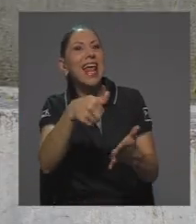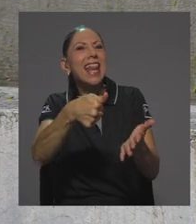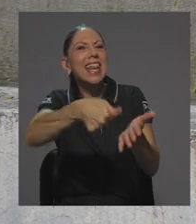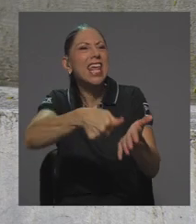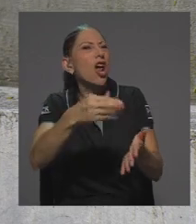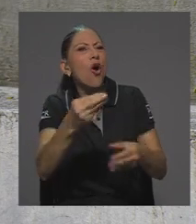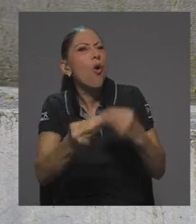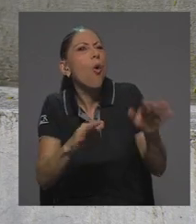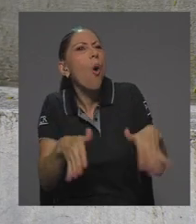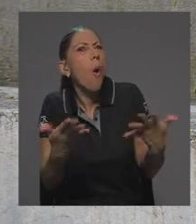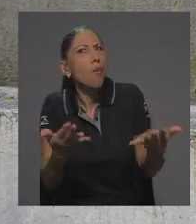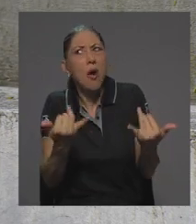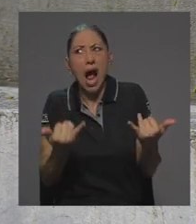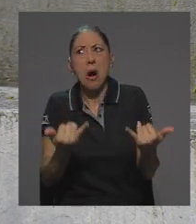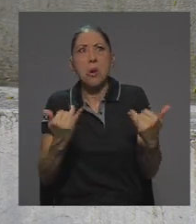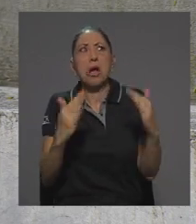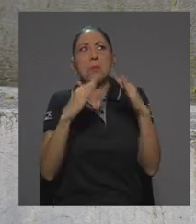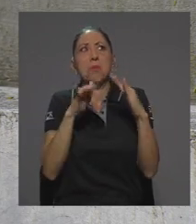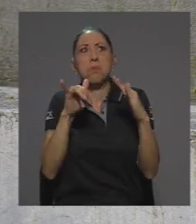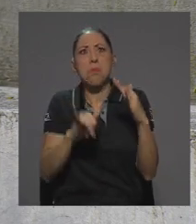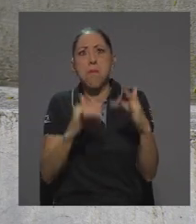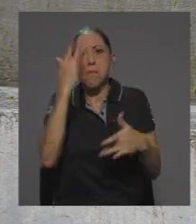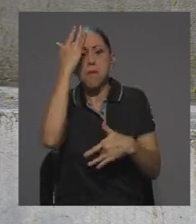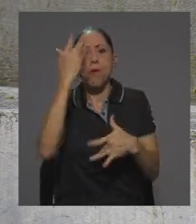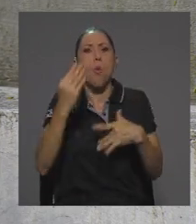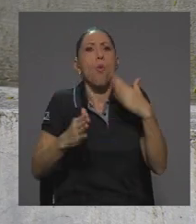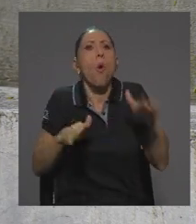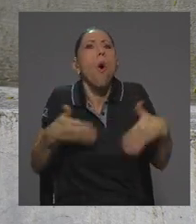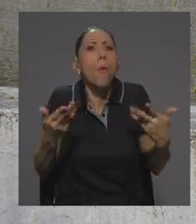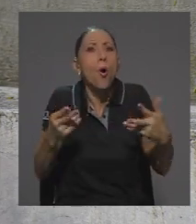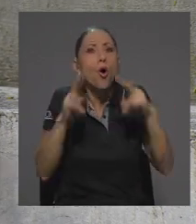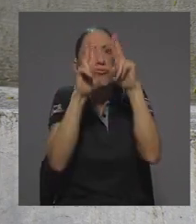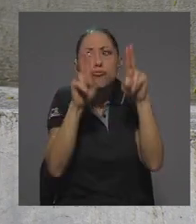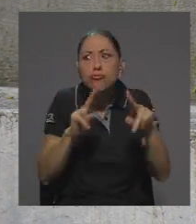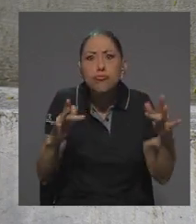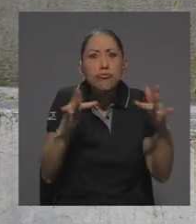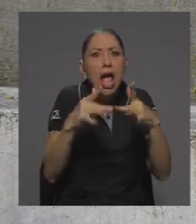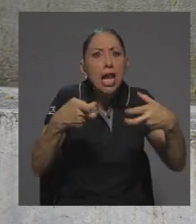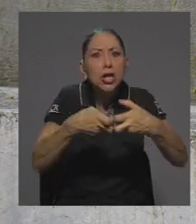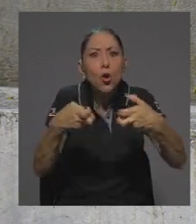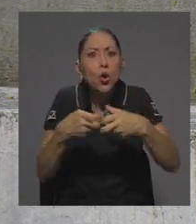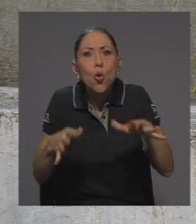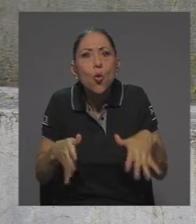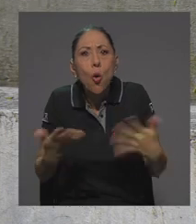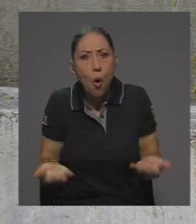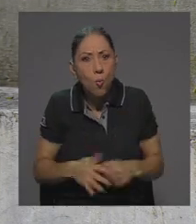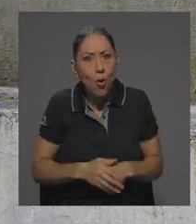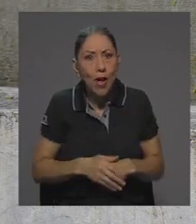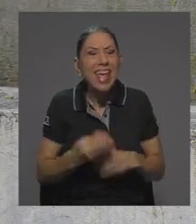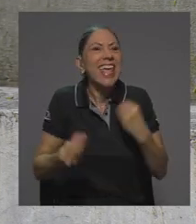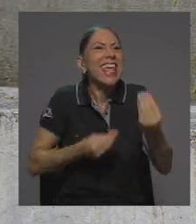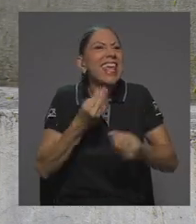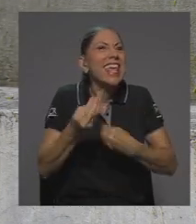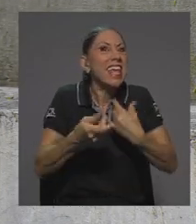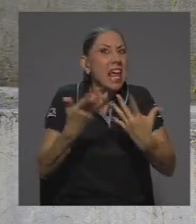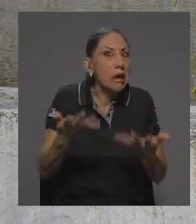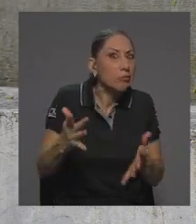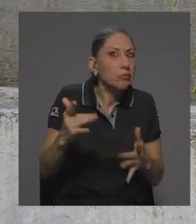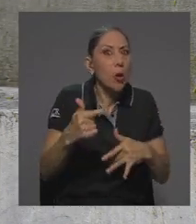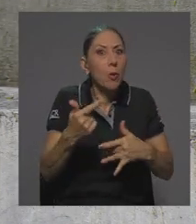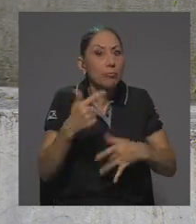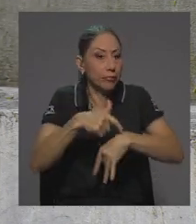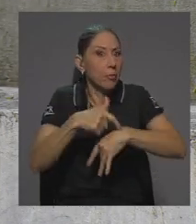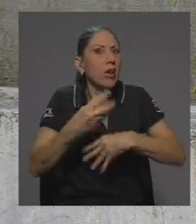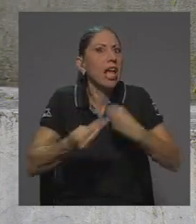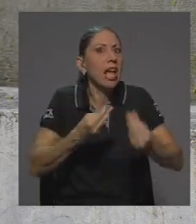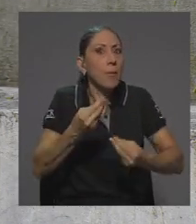pandemia, ¿va a ser un voto electrónico? ¿Cómo va a ser? ¿Y qué periodos hay? Me imagino que también un periodo para los interesados hacer su respectiva